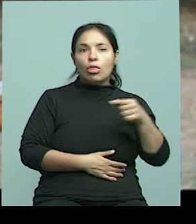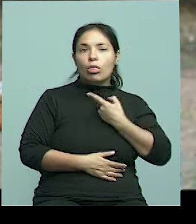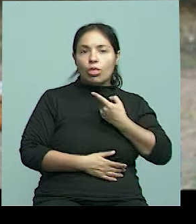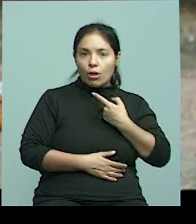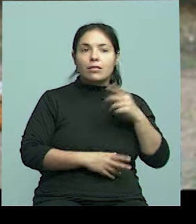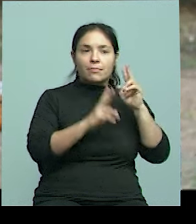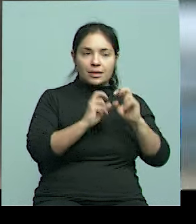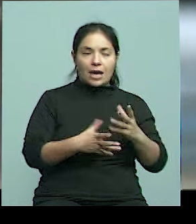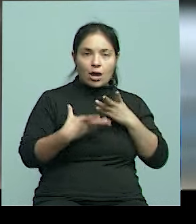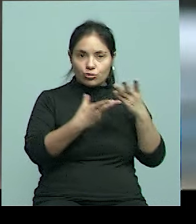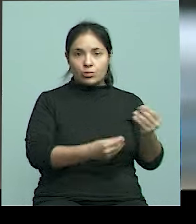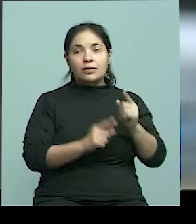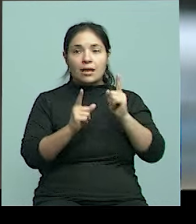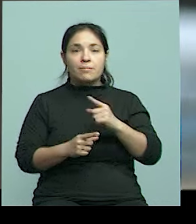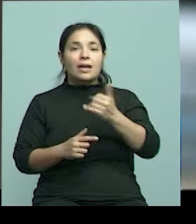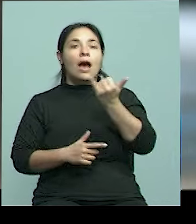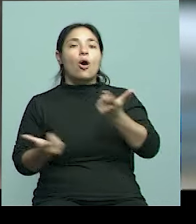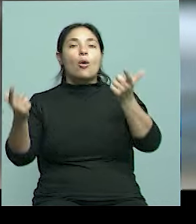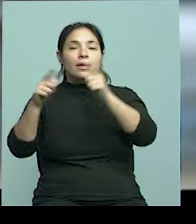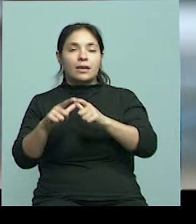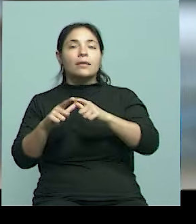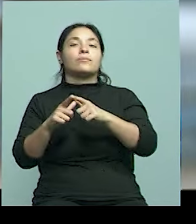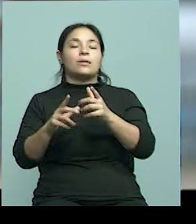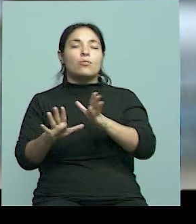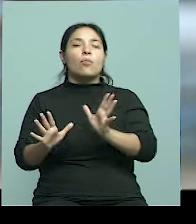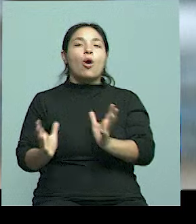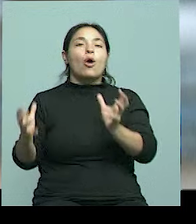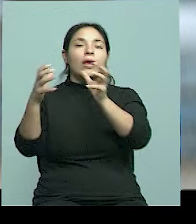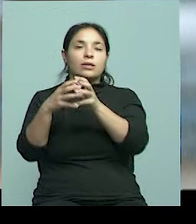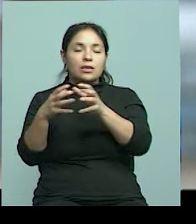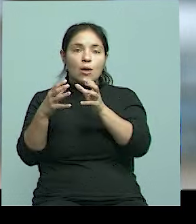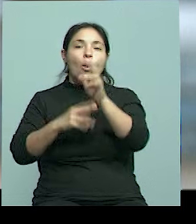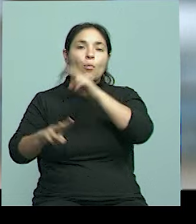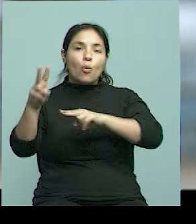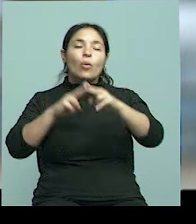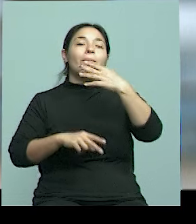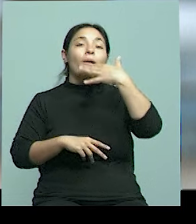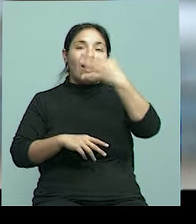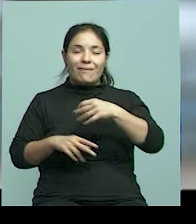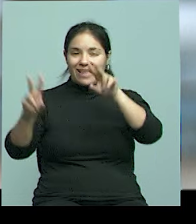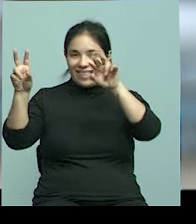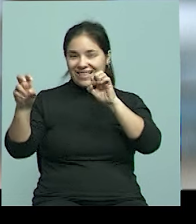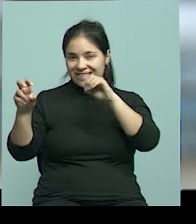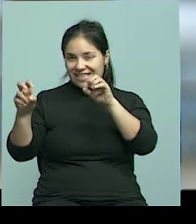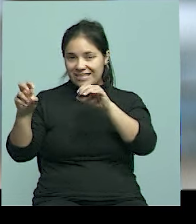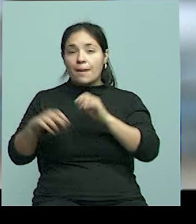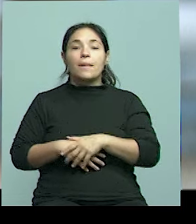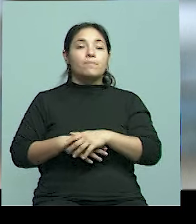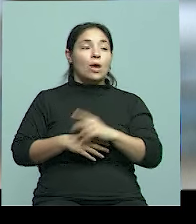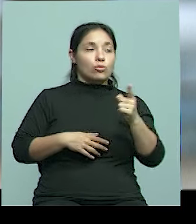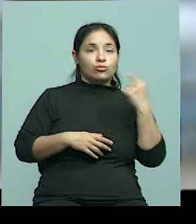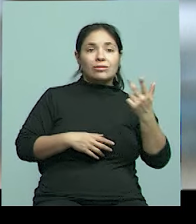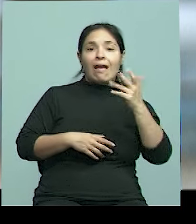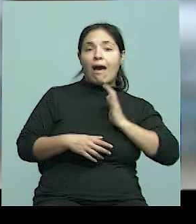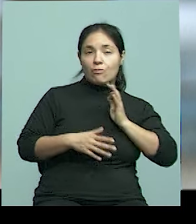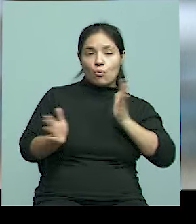ONG que se llama Colectivo Mendoza por la Verdad, y nosotros desde la universidad ya llevamos tres años colaborando con ellos